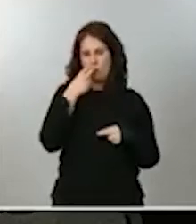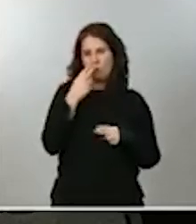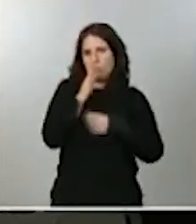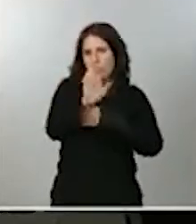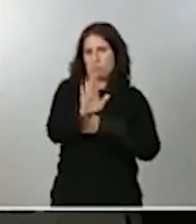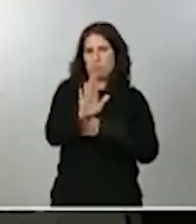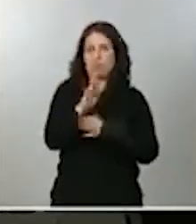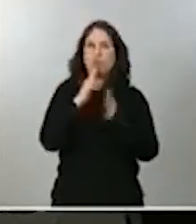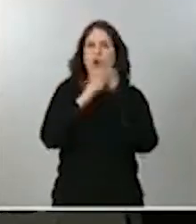Muchas gracias.